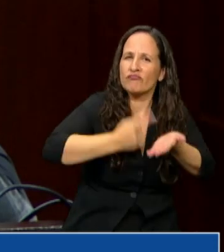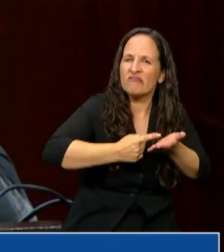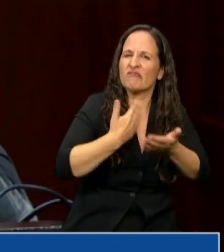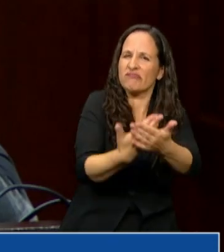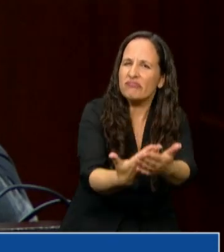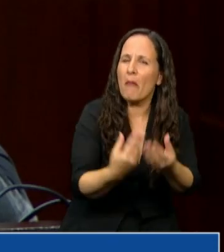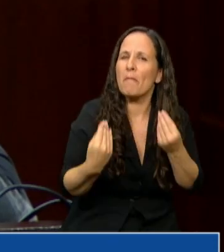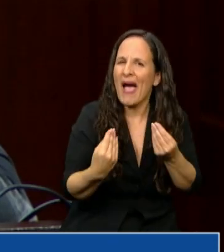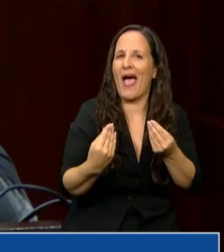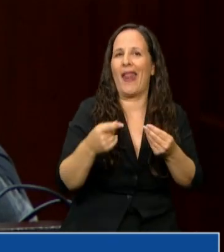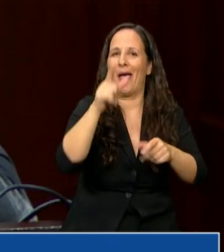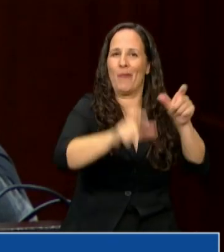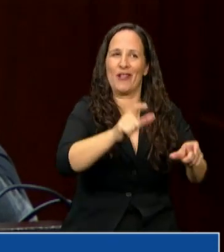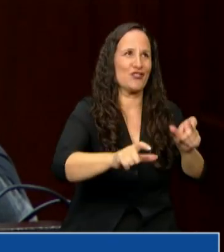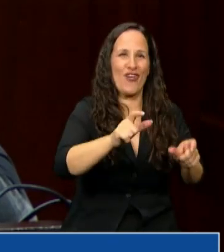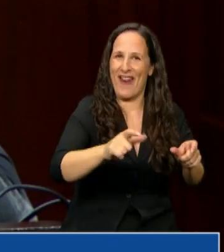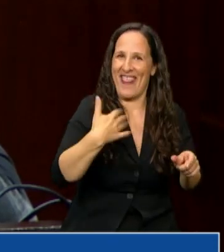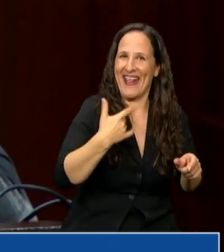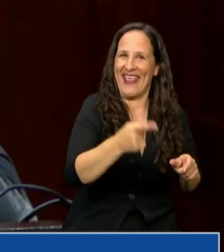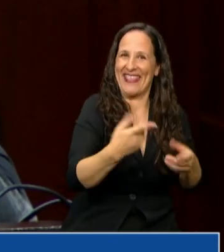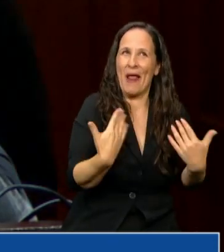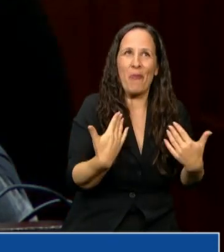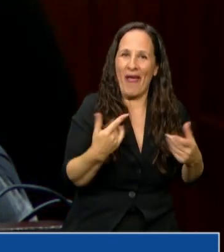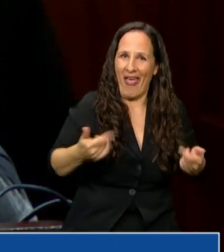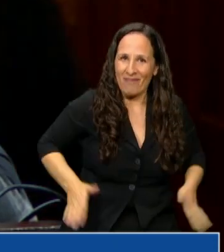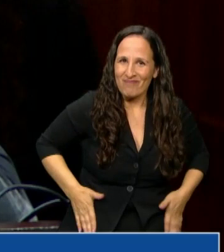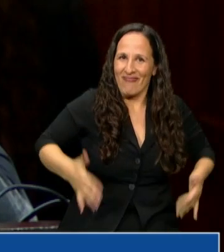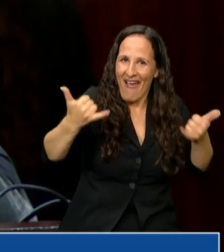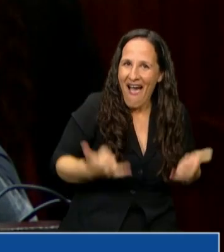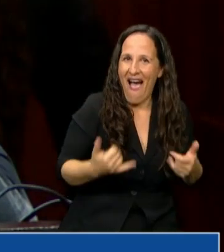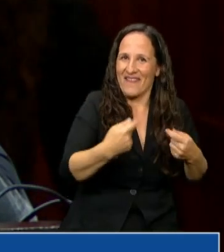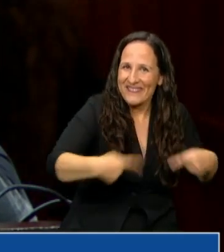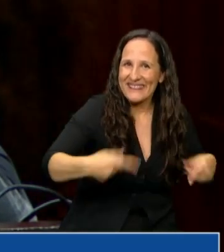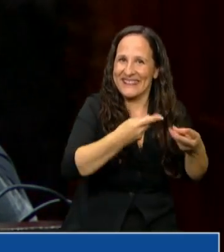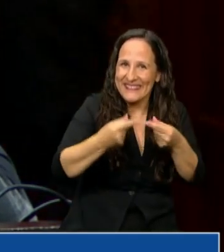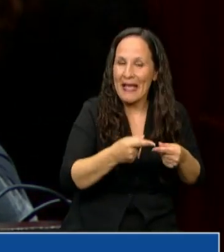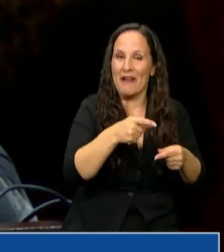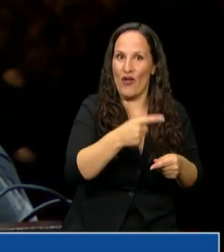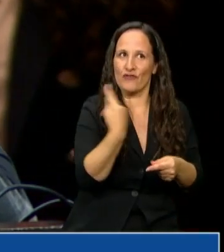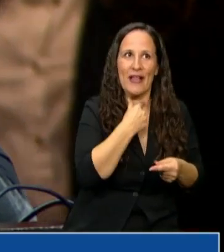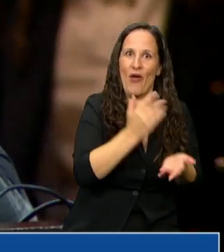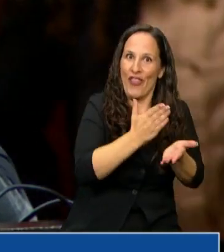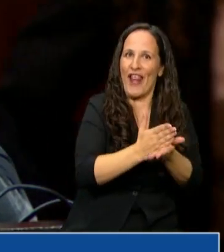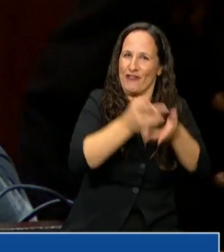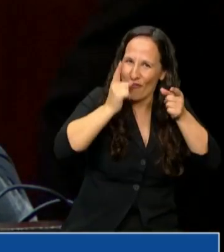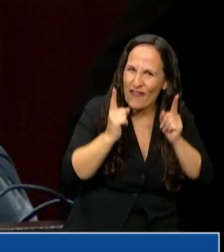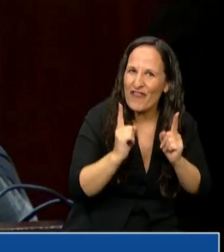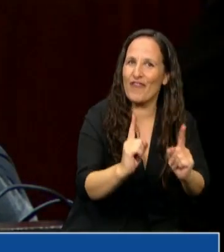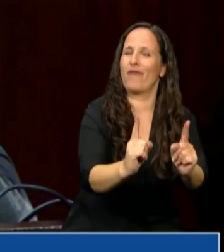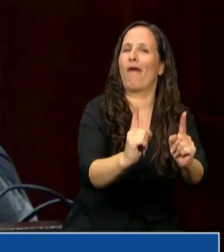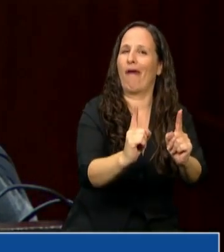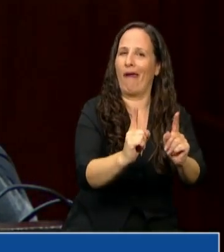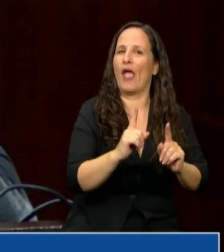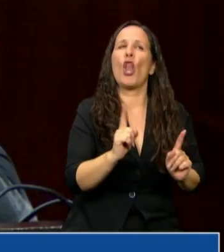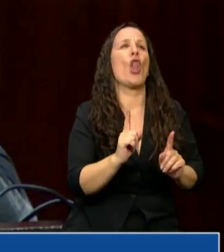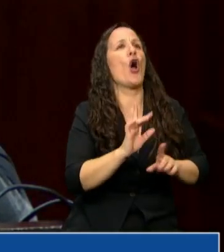bolsillo de la mayoría del pueblo argentino, queremos garantizar estos derechos y hacerlos que perduren en el tiempo más